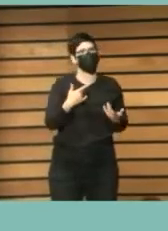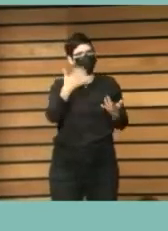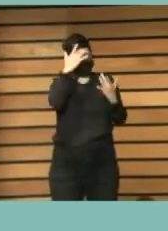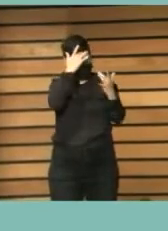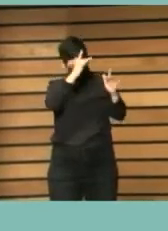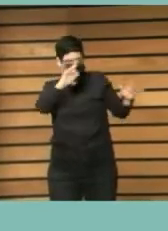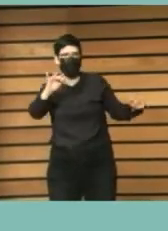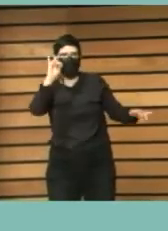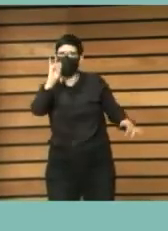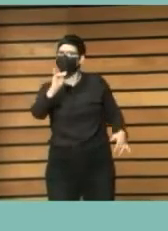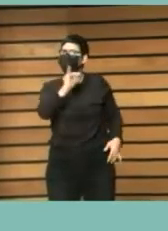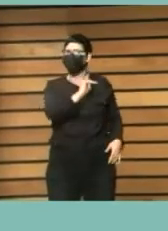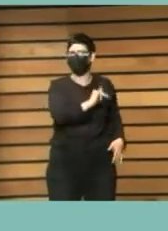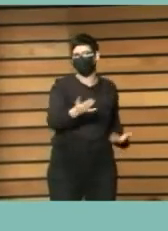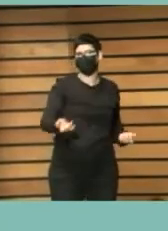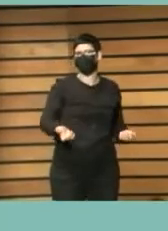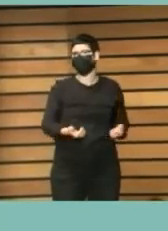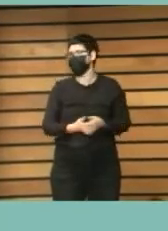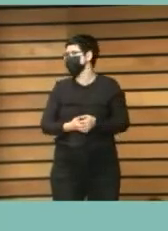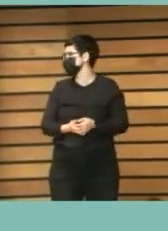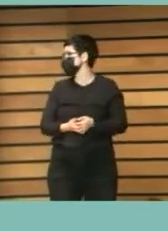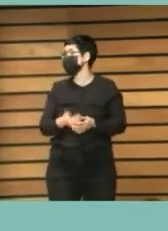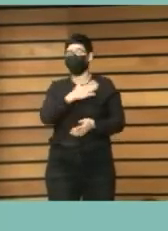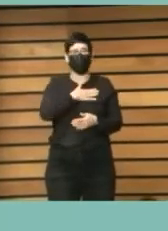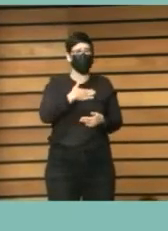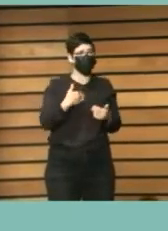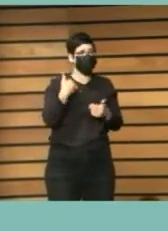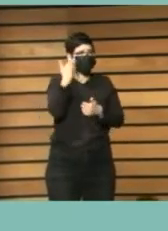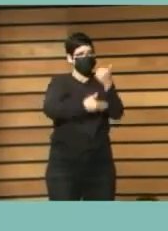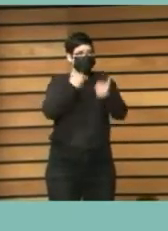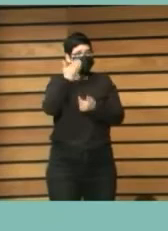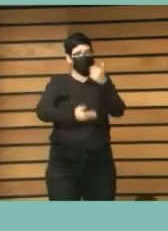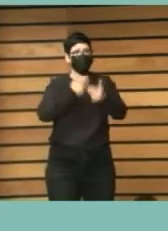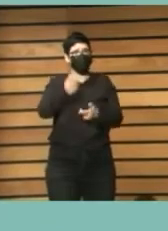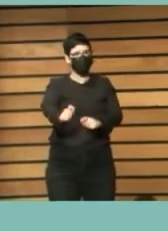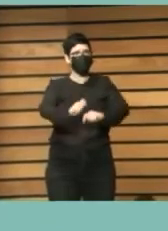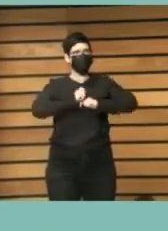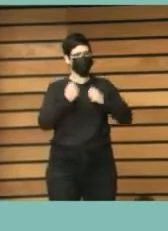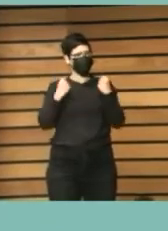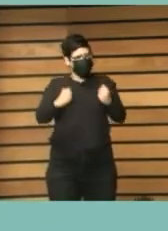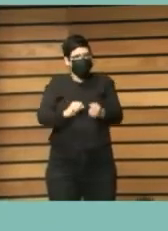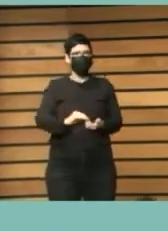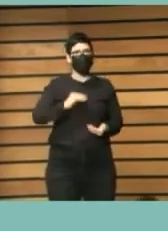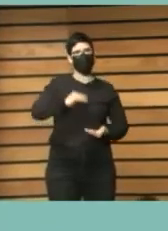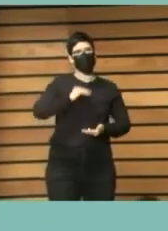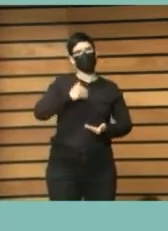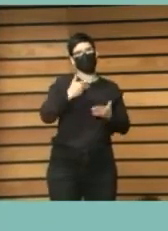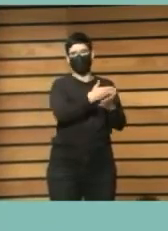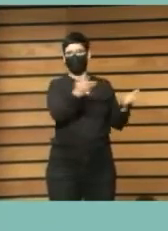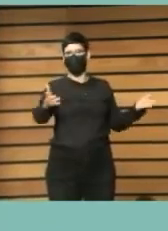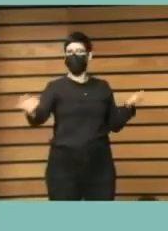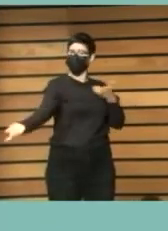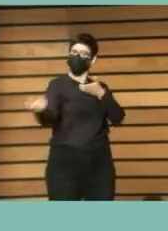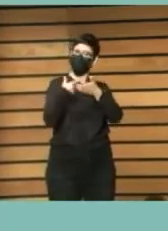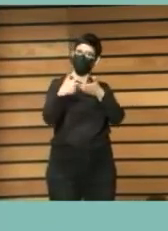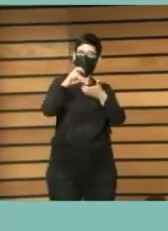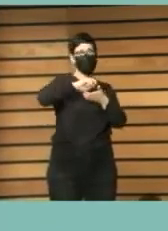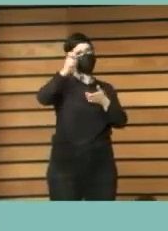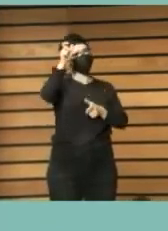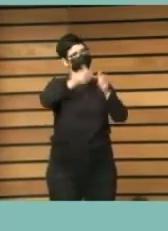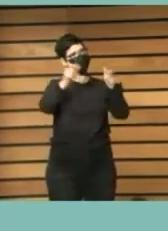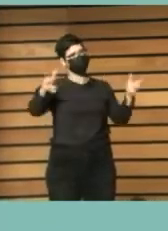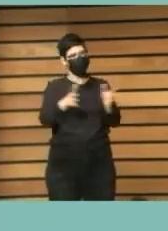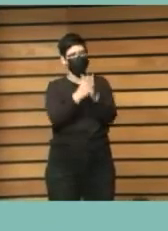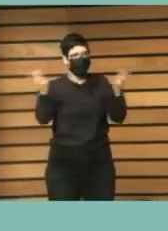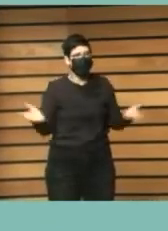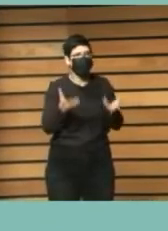etcétera y quisimos abrir digamos el proceso de fortalecimiento de capacidades a otros actores que también colaboran con las bibliotecas los dinamizadores de los clubes